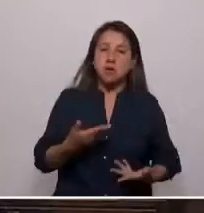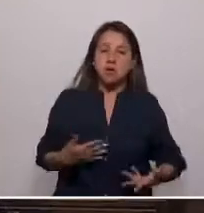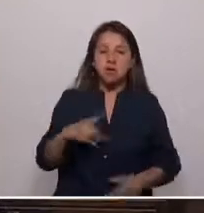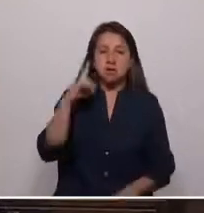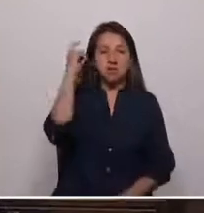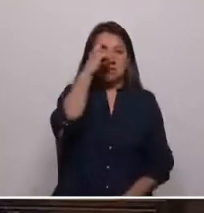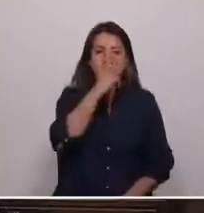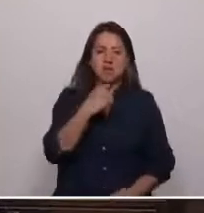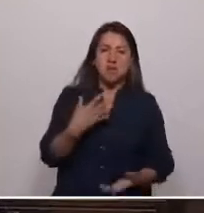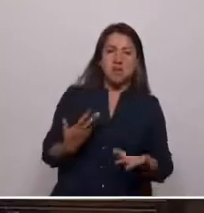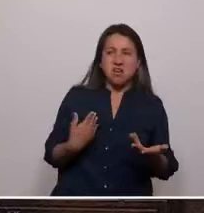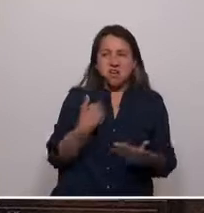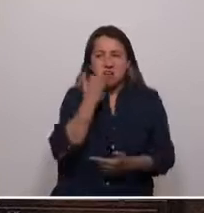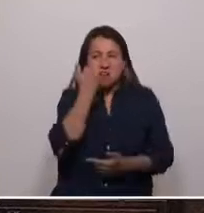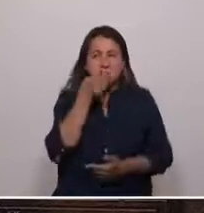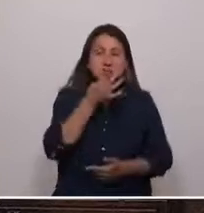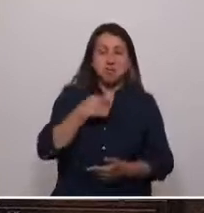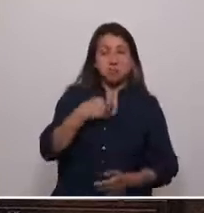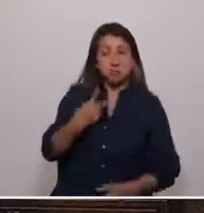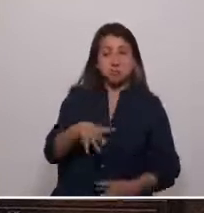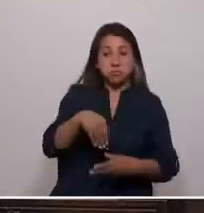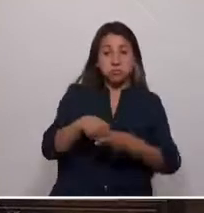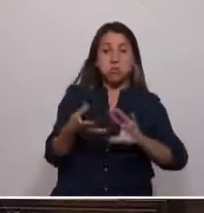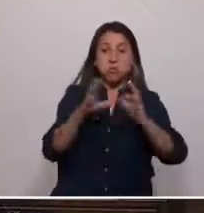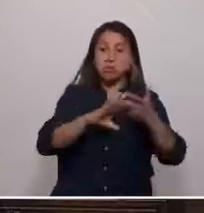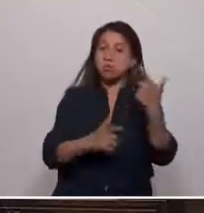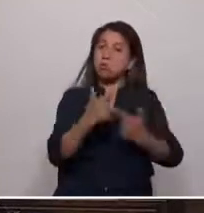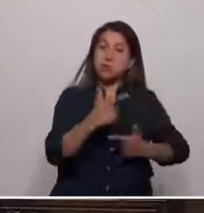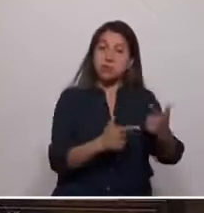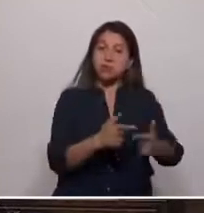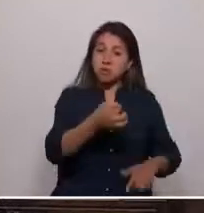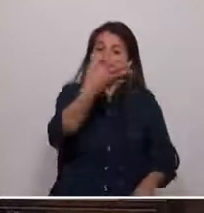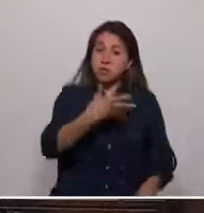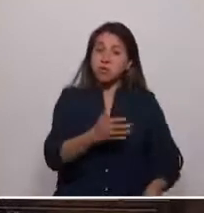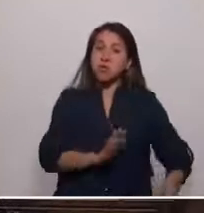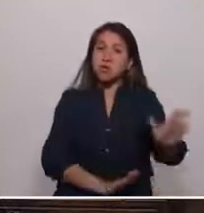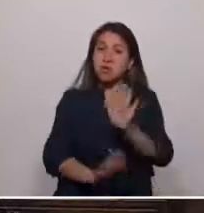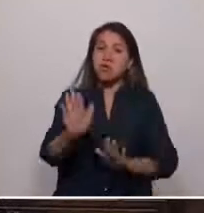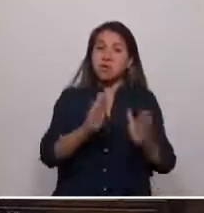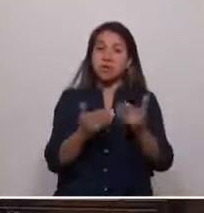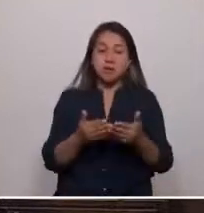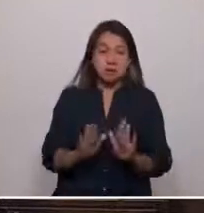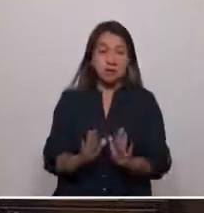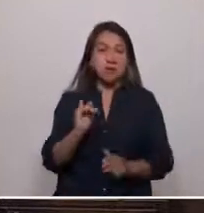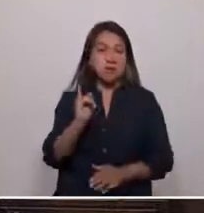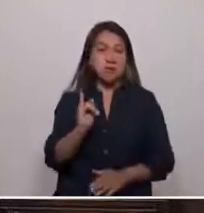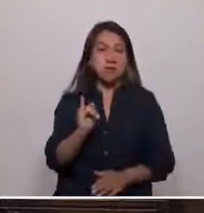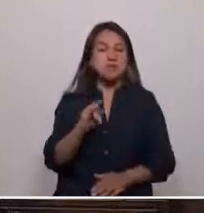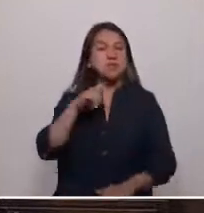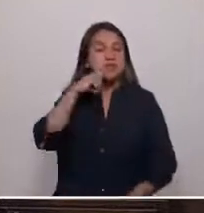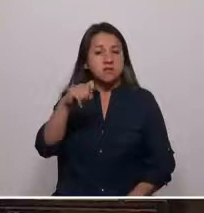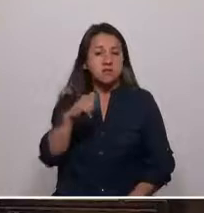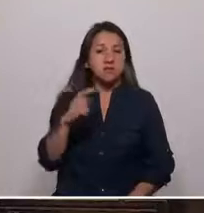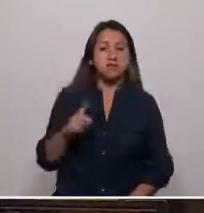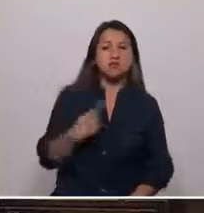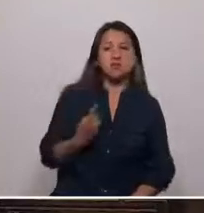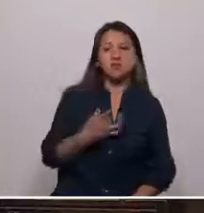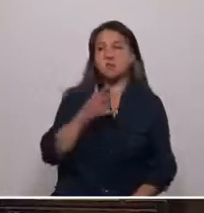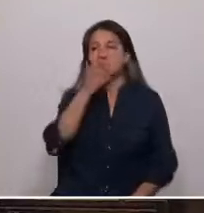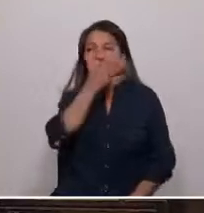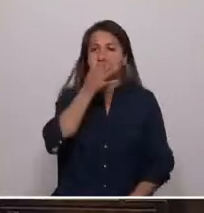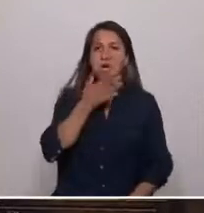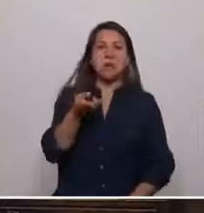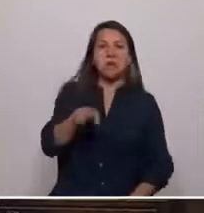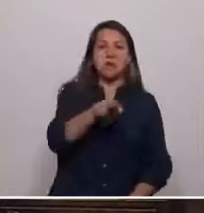ni me avergüenza decir que pertenezco a mundo político que valora y protege la libertad. No hablamos con soberbia ni repetimos con